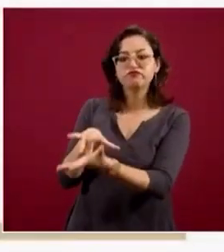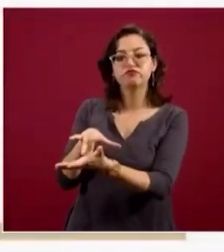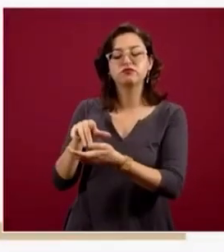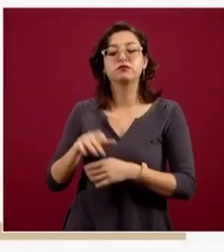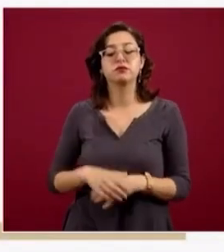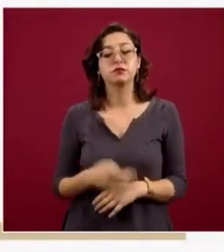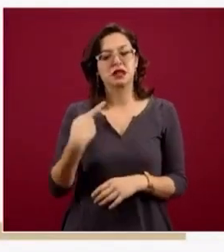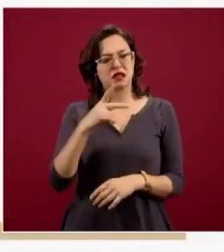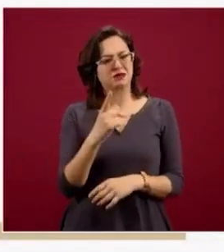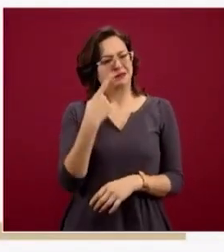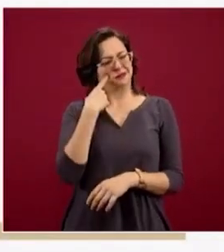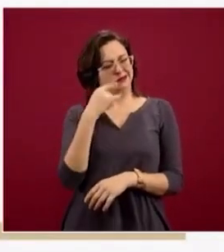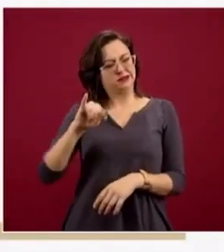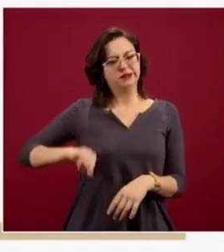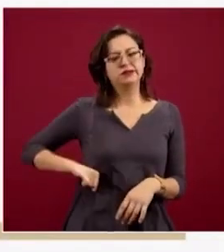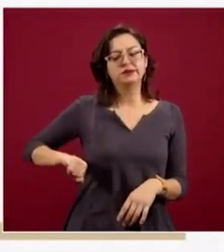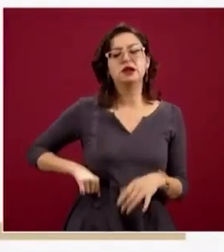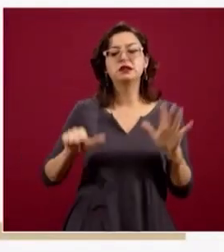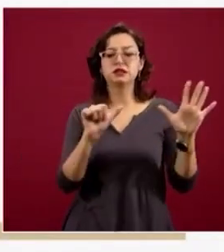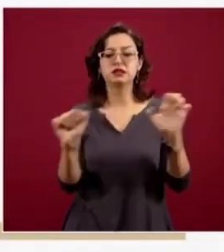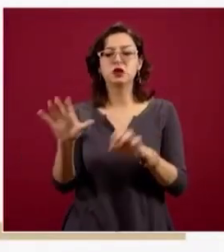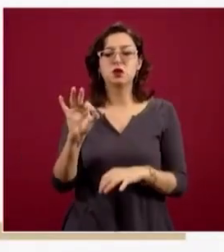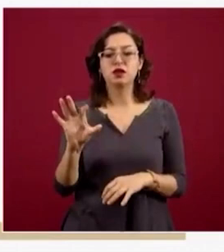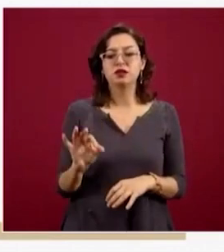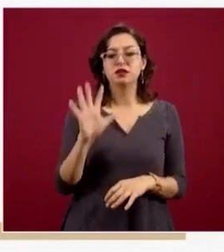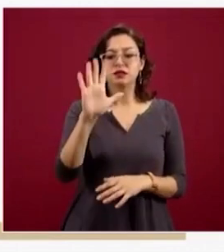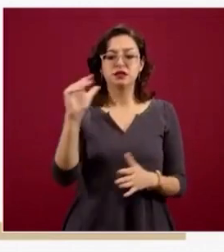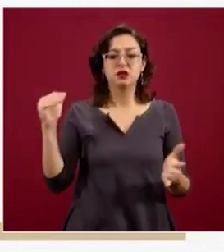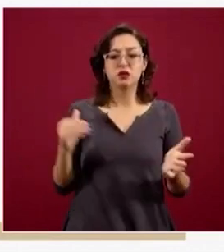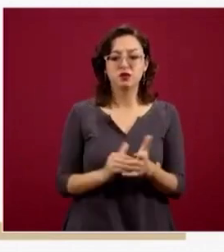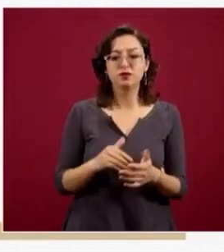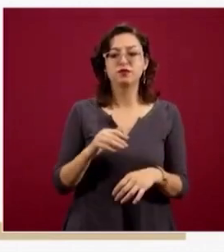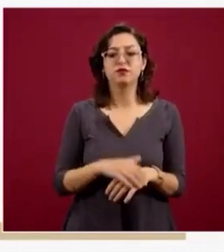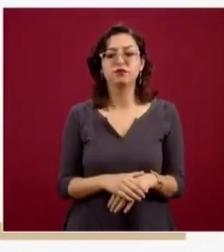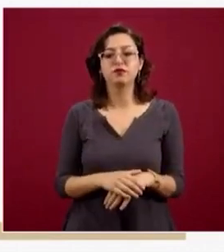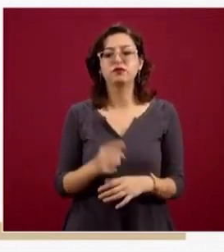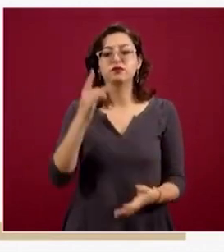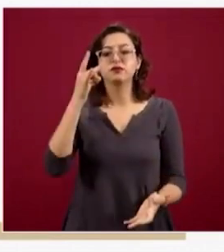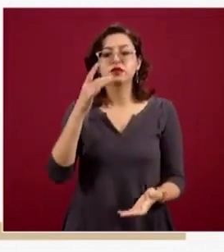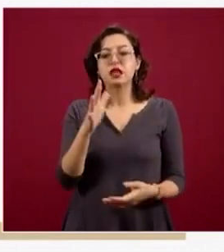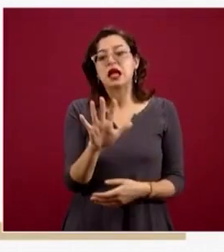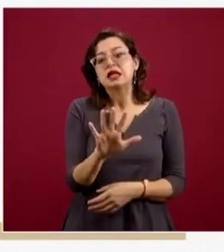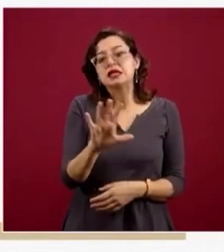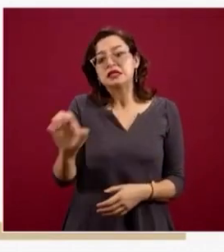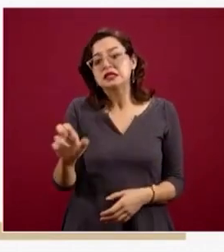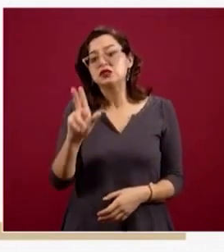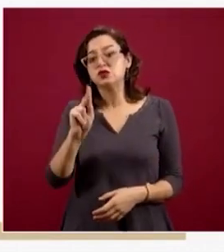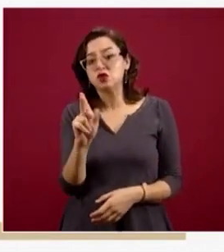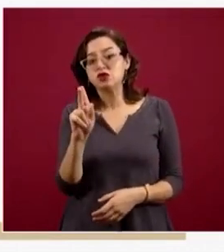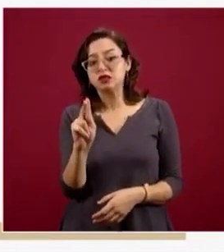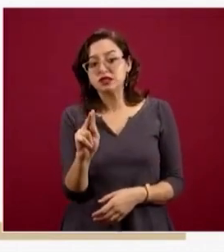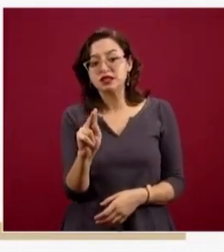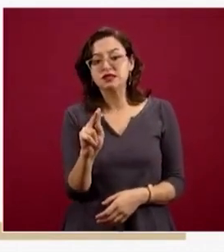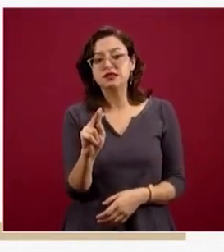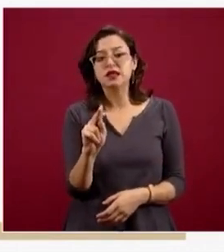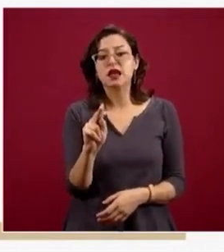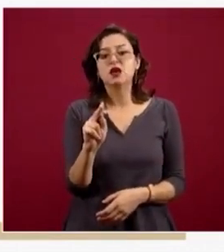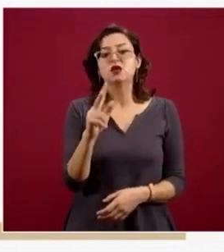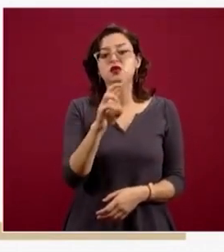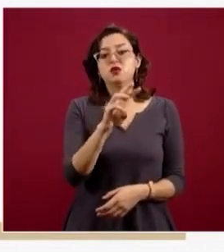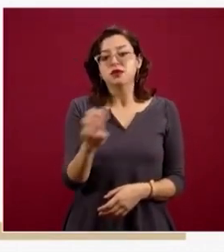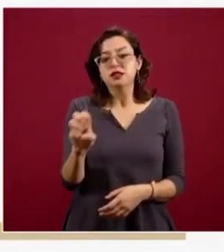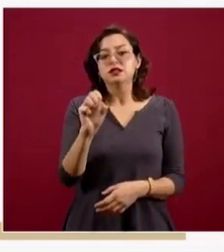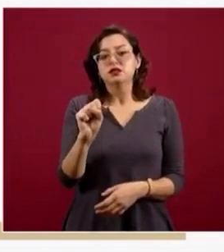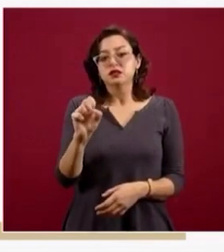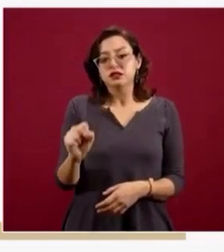645 mil, son 580 mil 368 pequeños negocios los